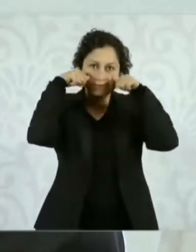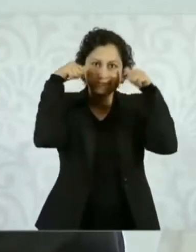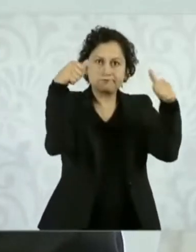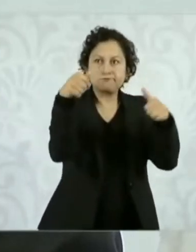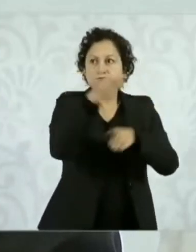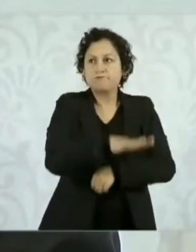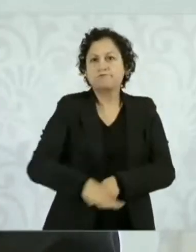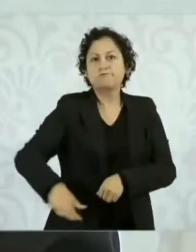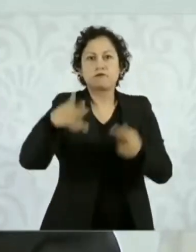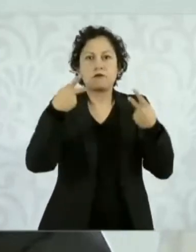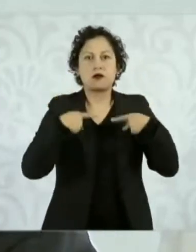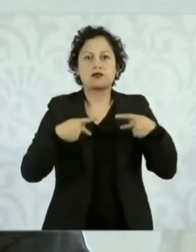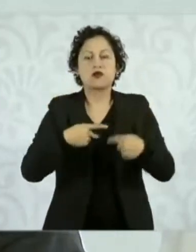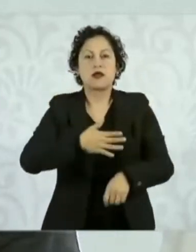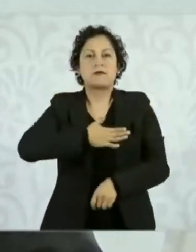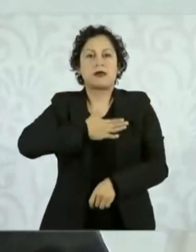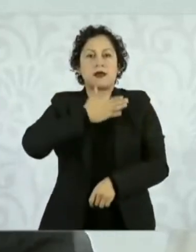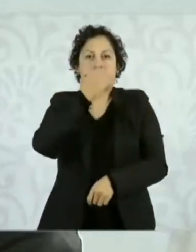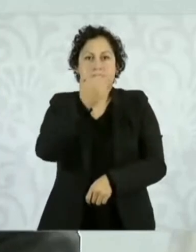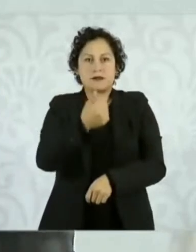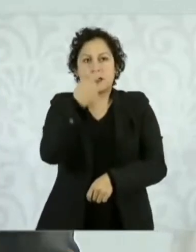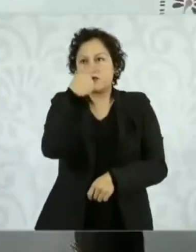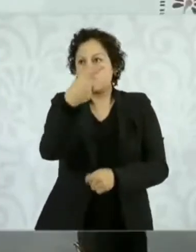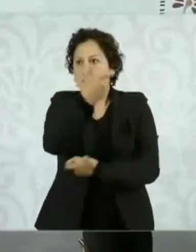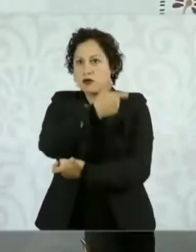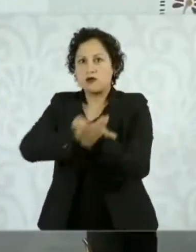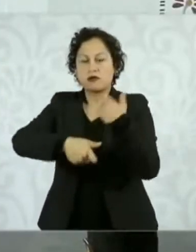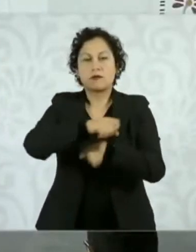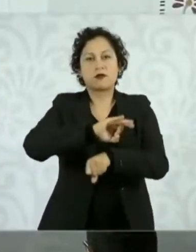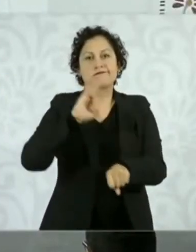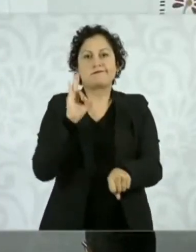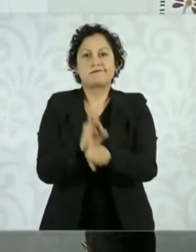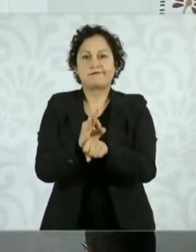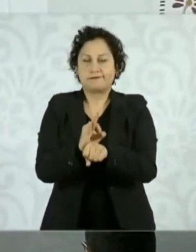bienestar de las personas. Muchísimas gracias, muy buenos días.